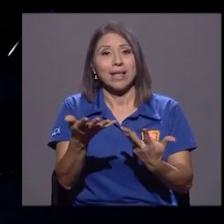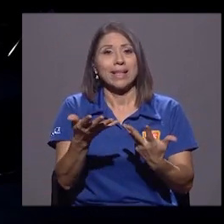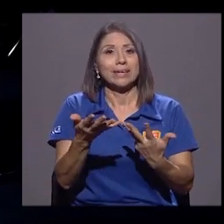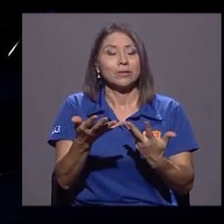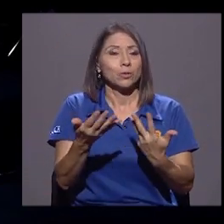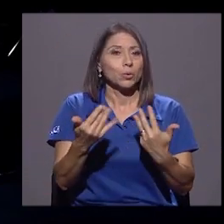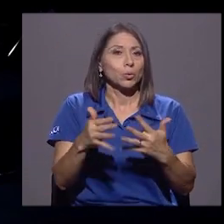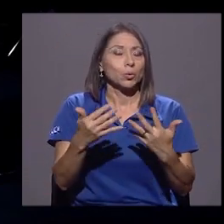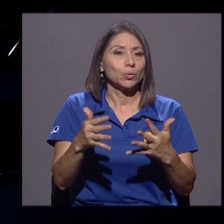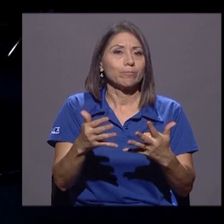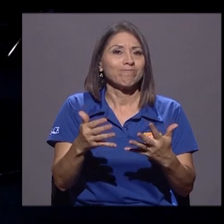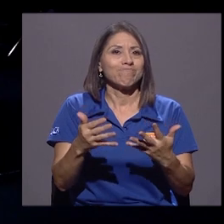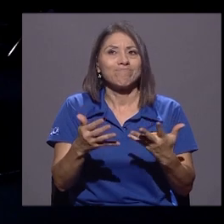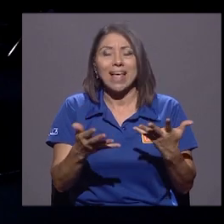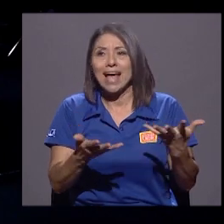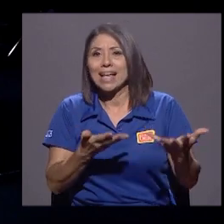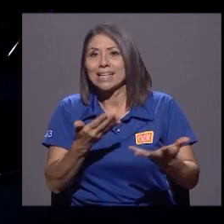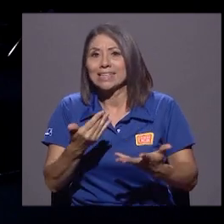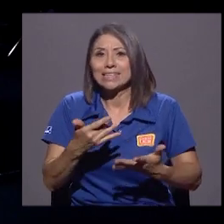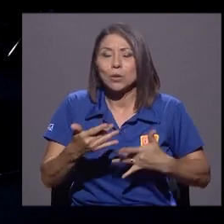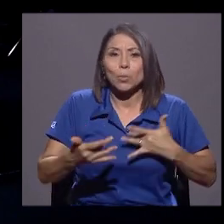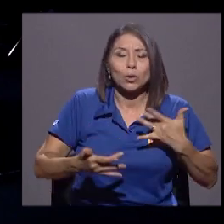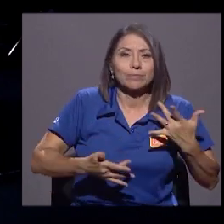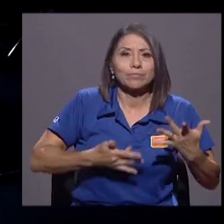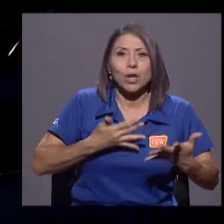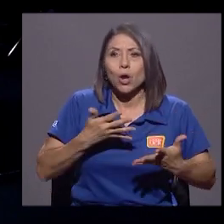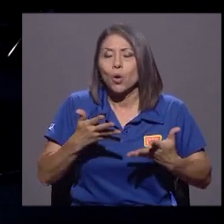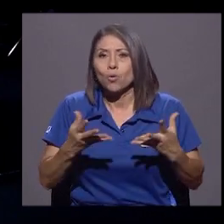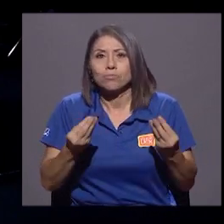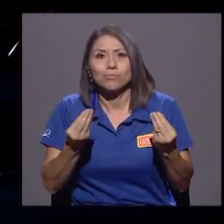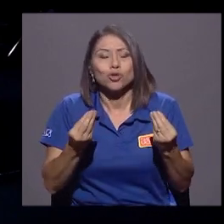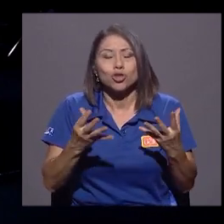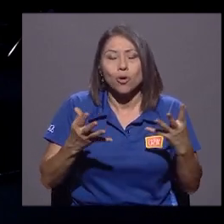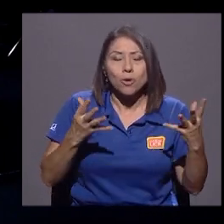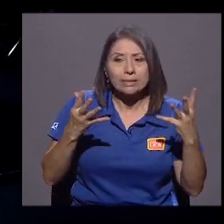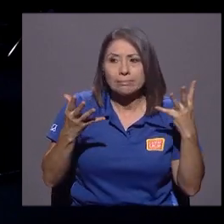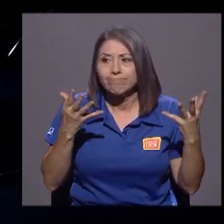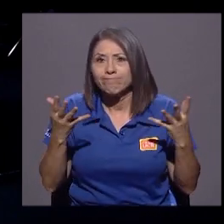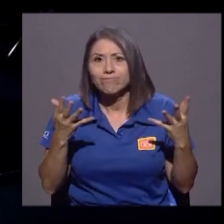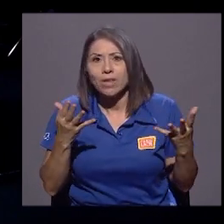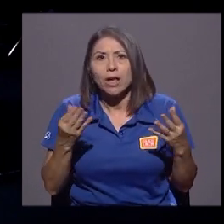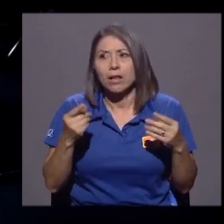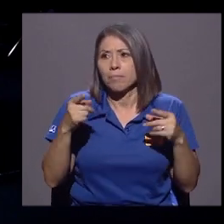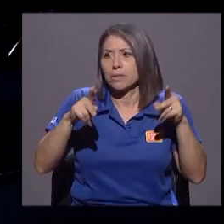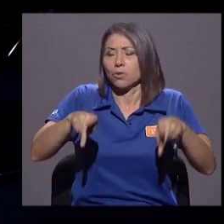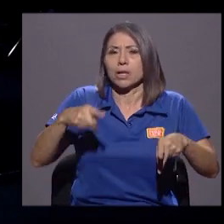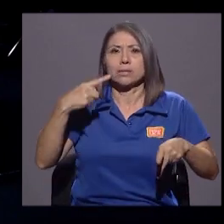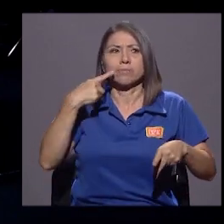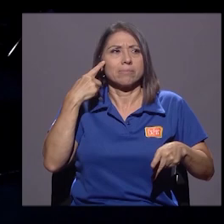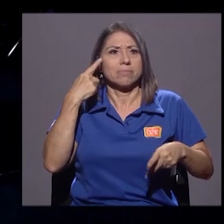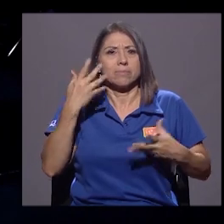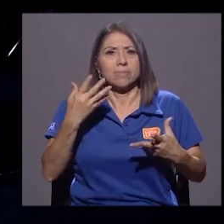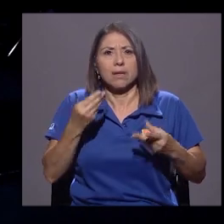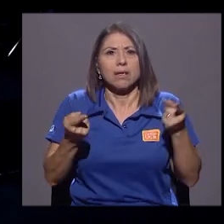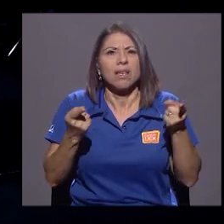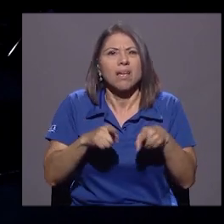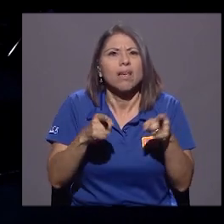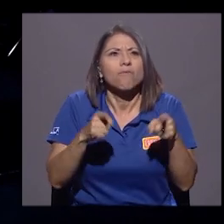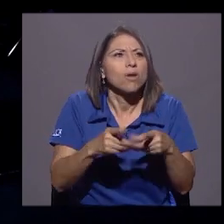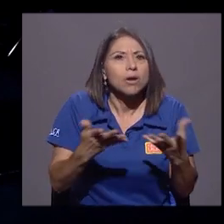de un enorme desasosiego al final del día respecto de qué fue lo que pasó o qué fue lo que no